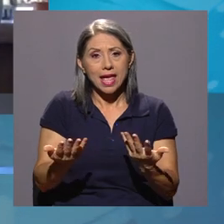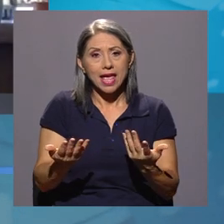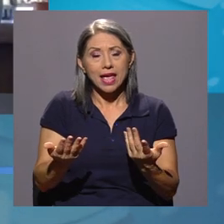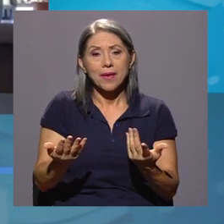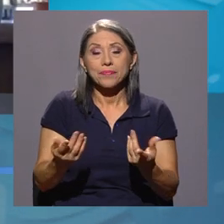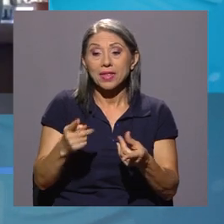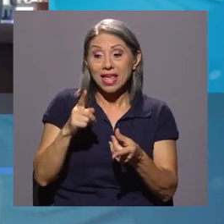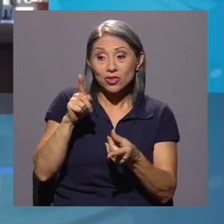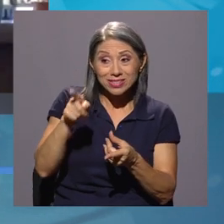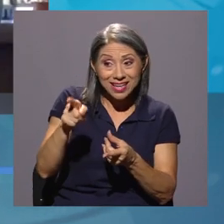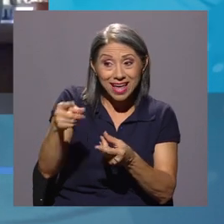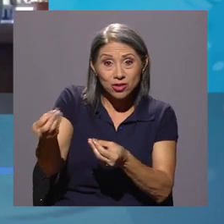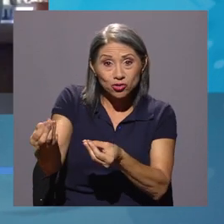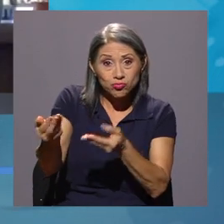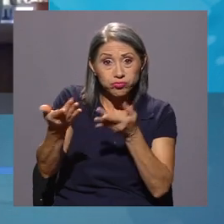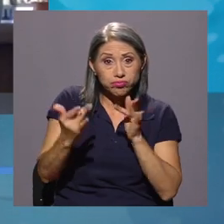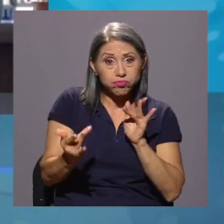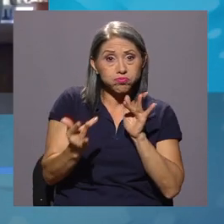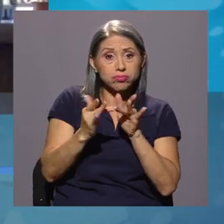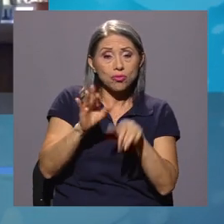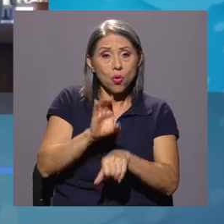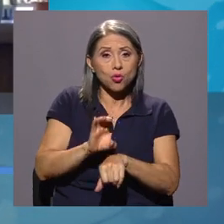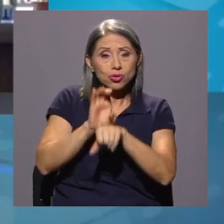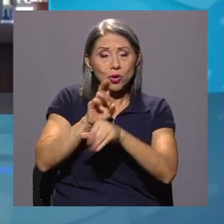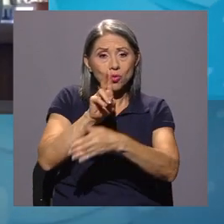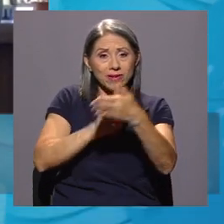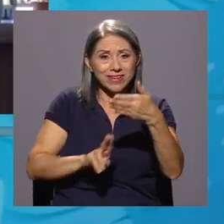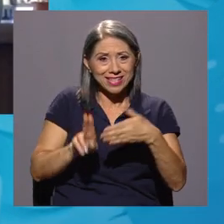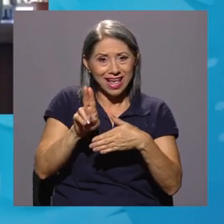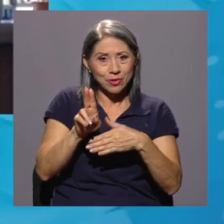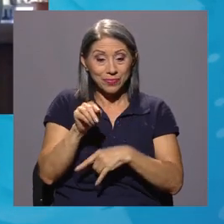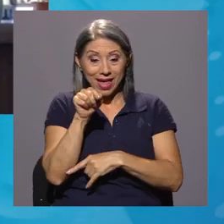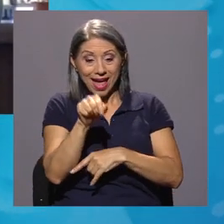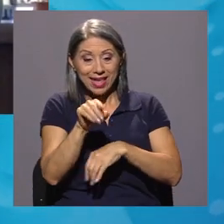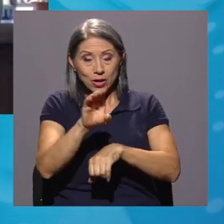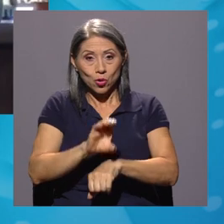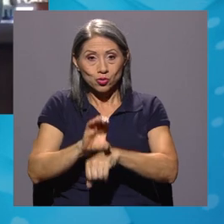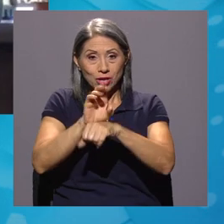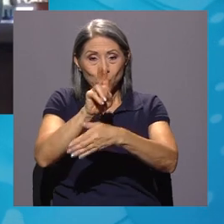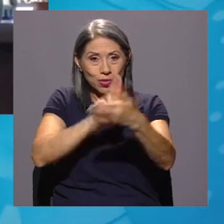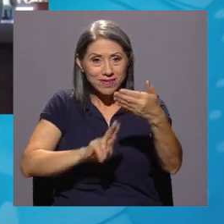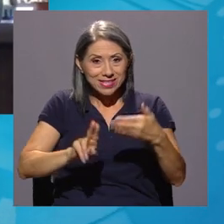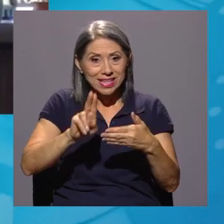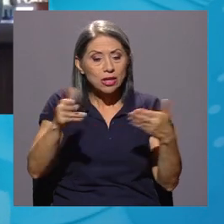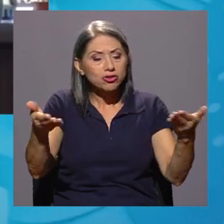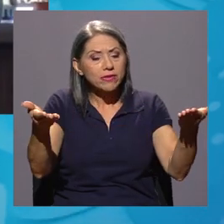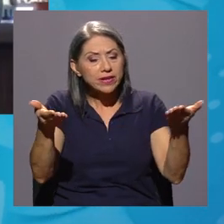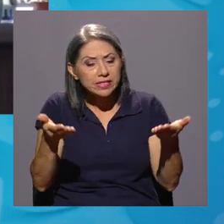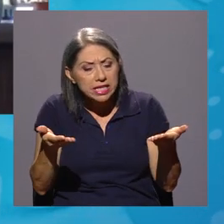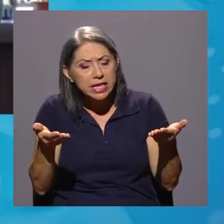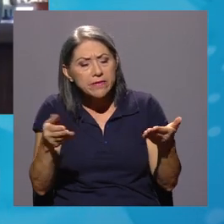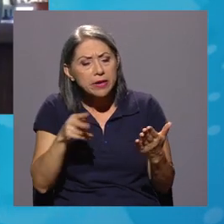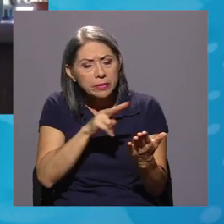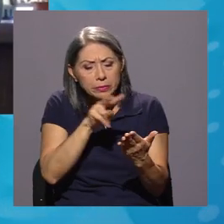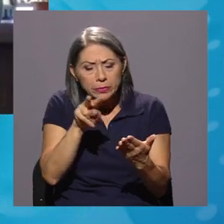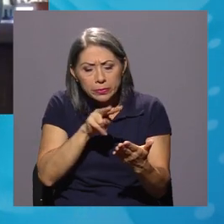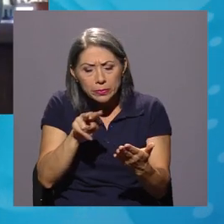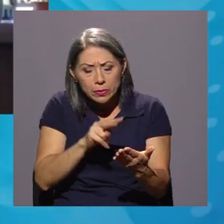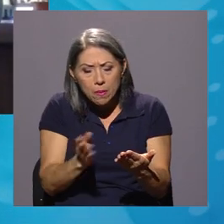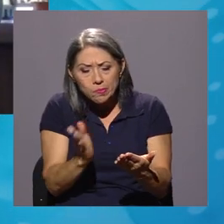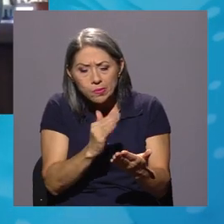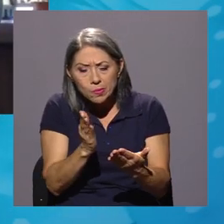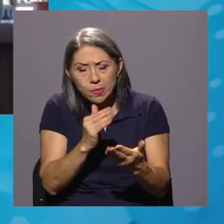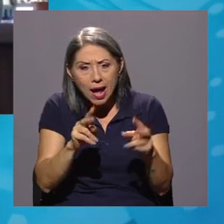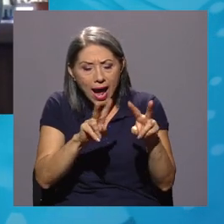transfiere al consejo universitario. En el consejo universitario se recibe, se hace un análisis